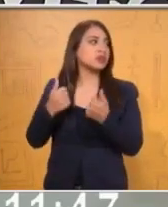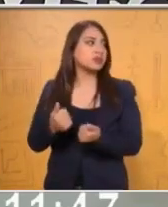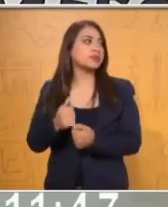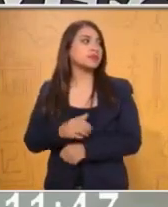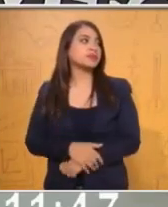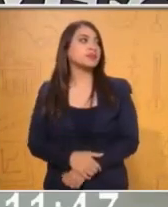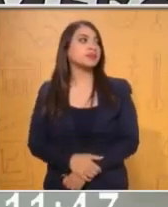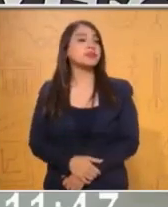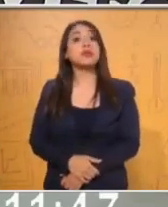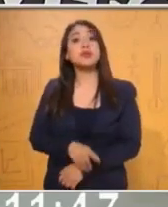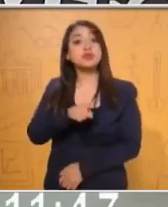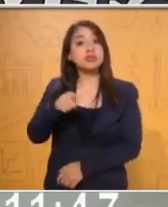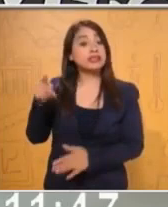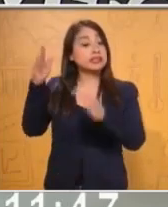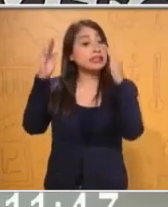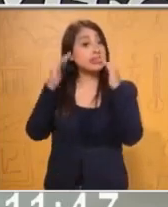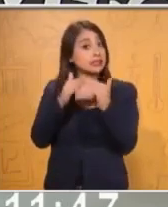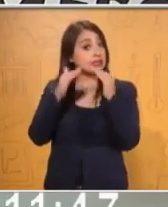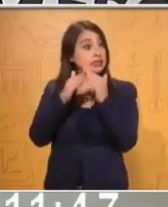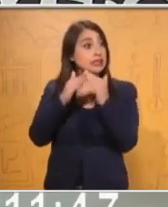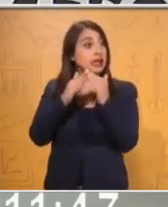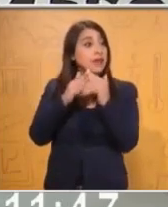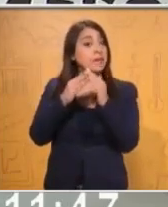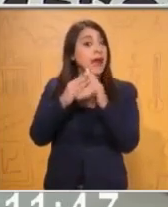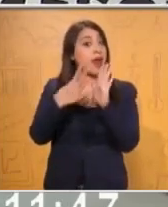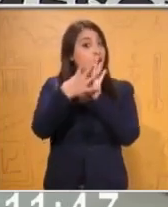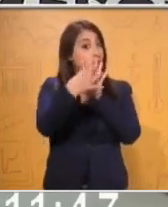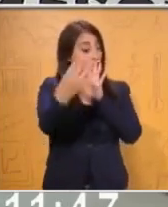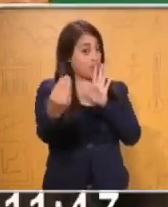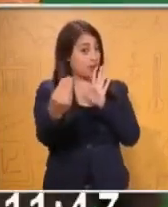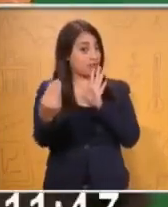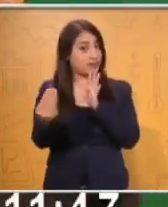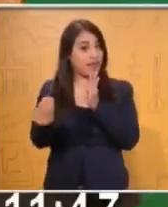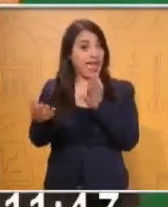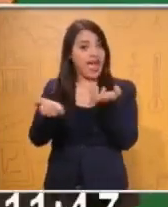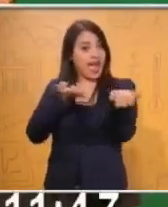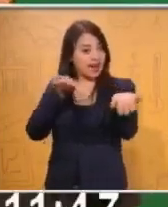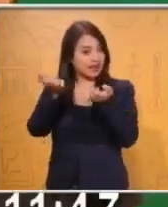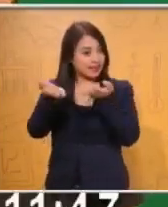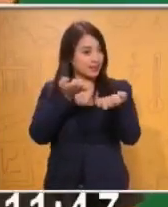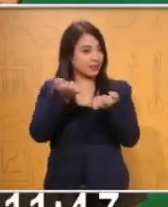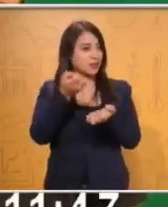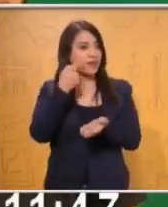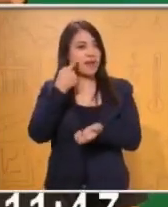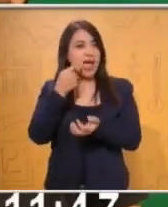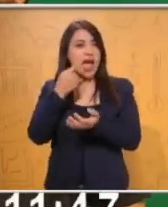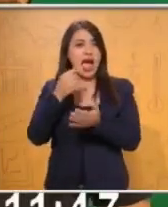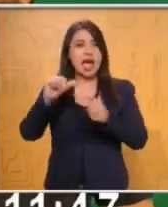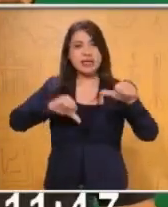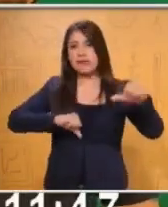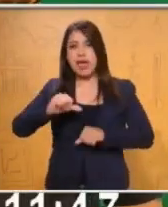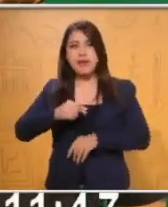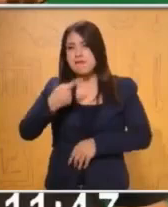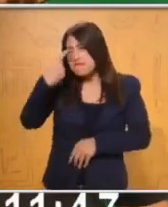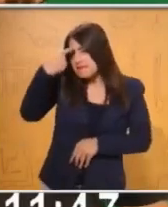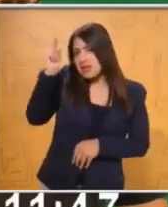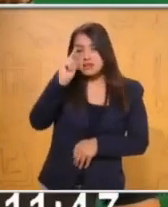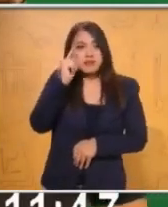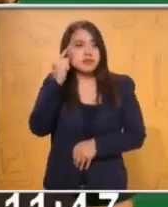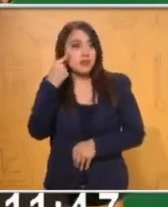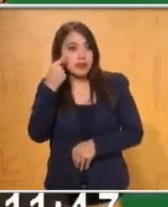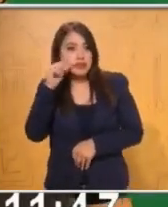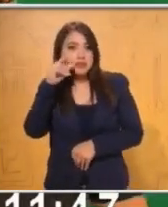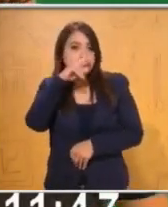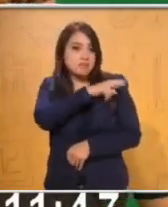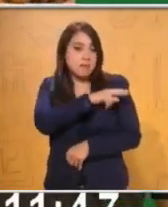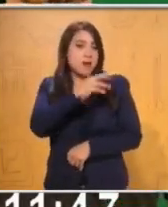Venga, desde casita. Ahora sí, pues vamos a iniciar con una pausita activa. Antes que nada, vamos a hacer una actividad bien sencillita, muy rápida. Así es que les vamos a pedir